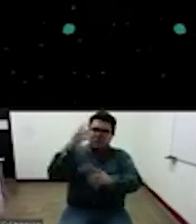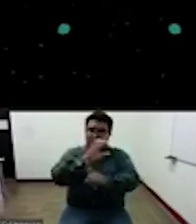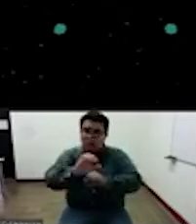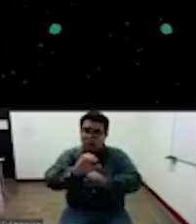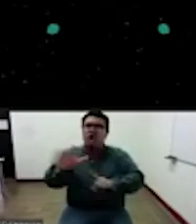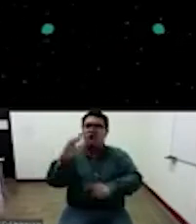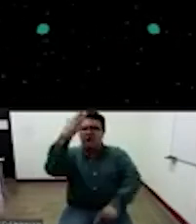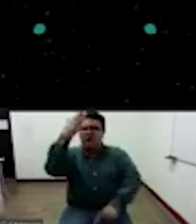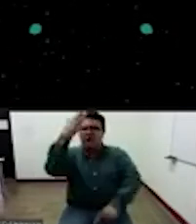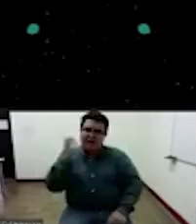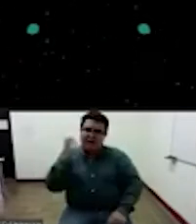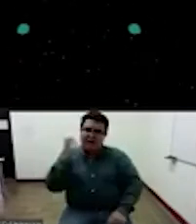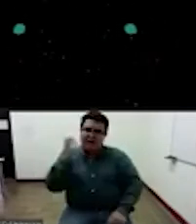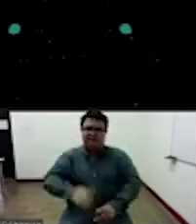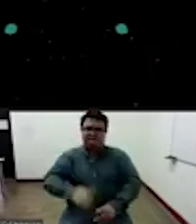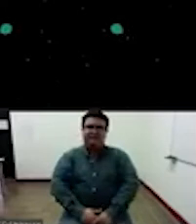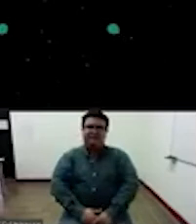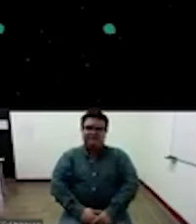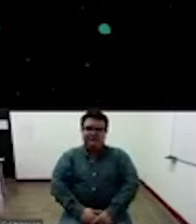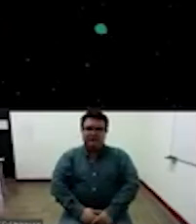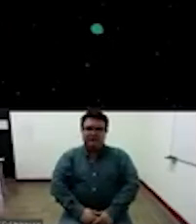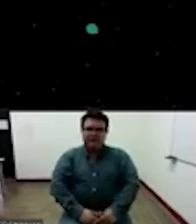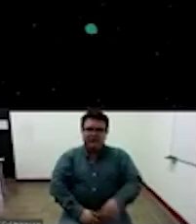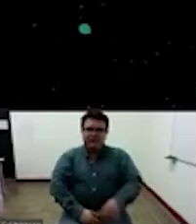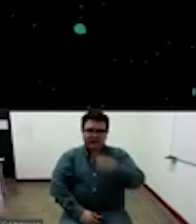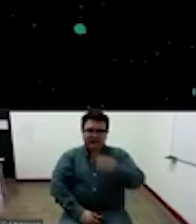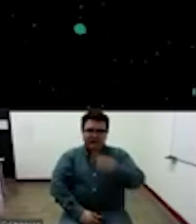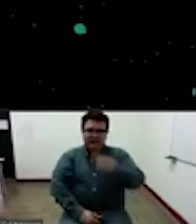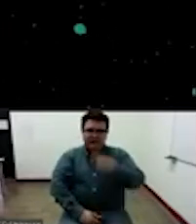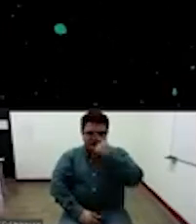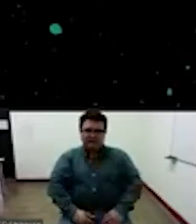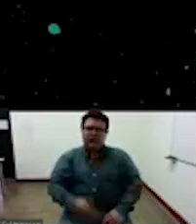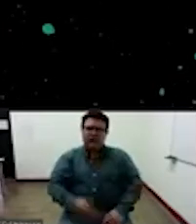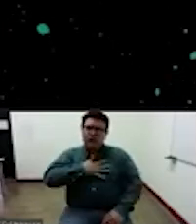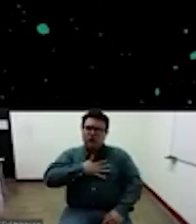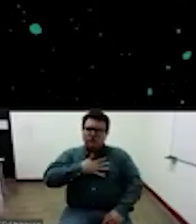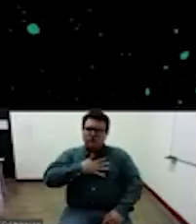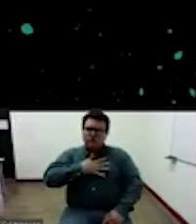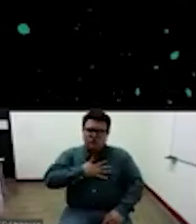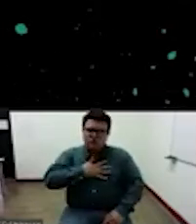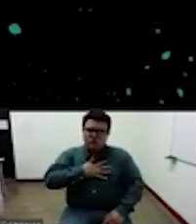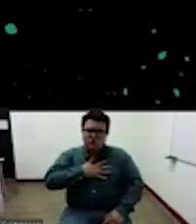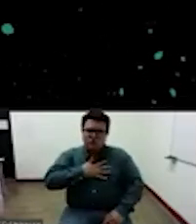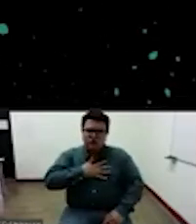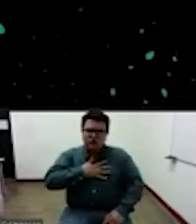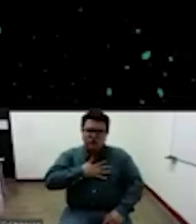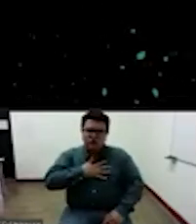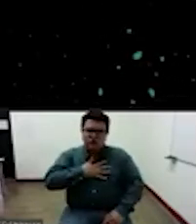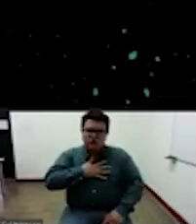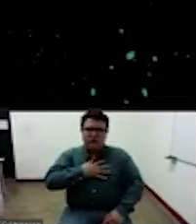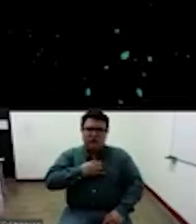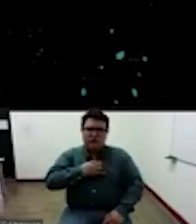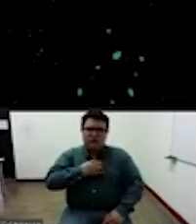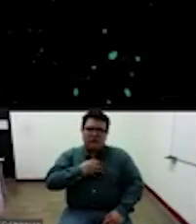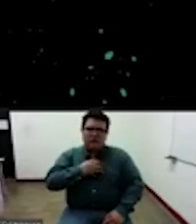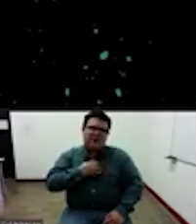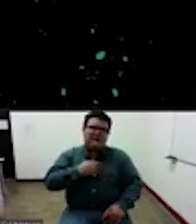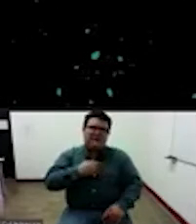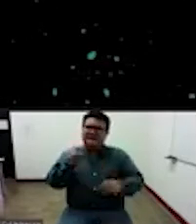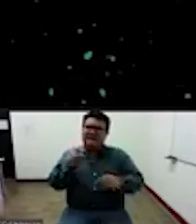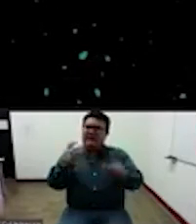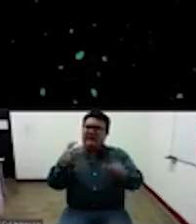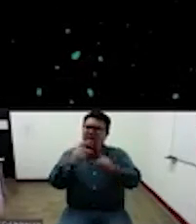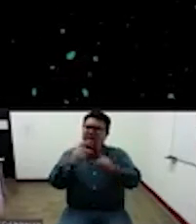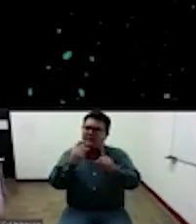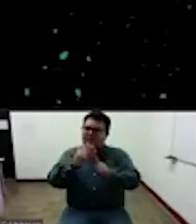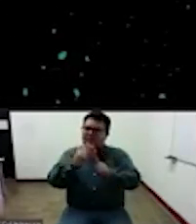cultural afro colombiana tomé digamos este concepto para para hablar un poco este